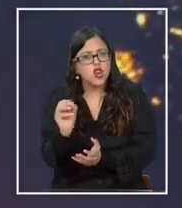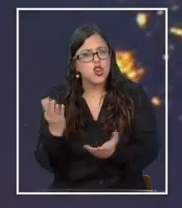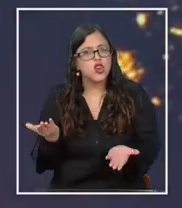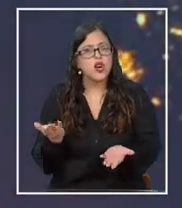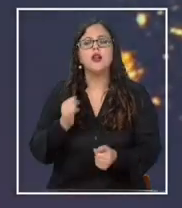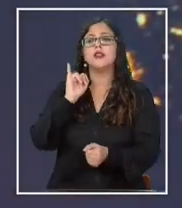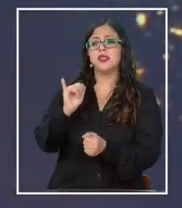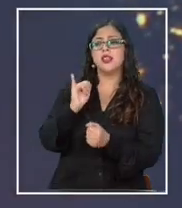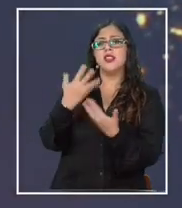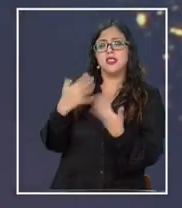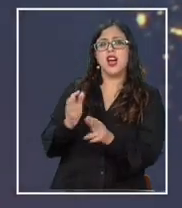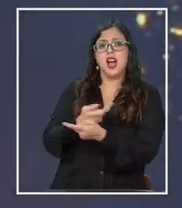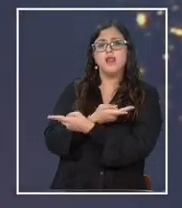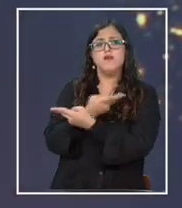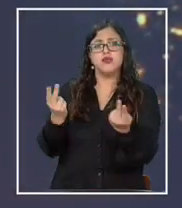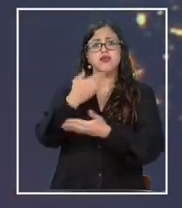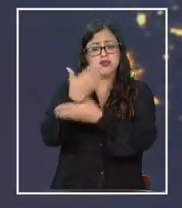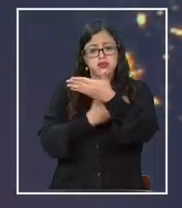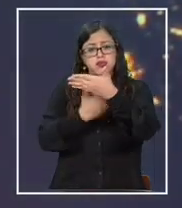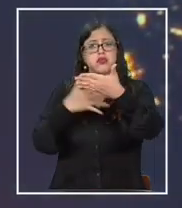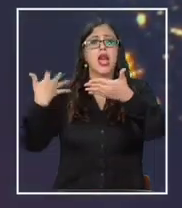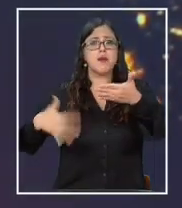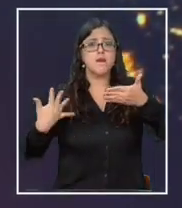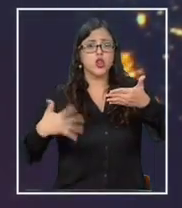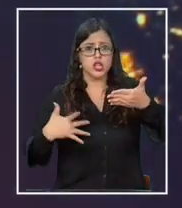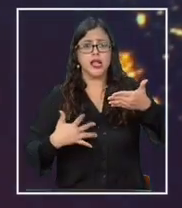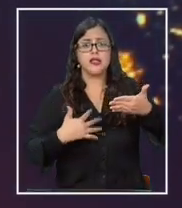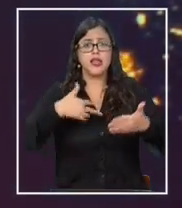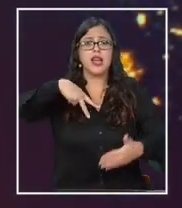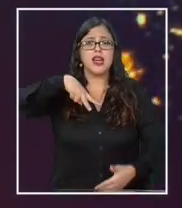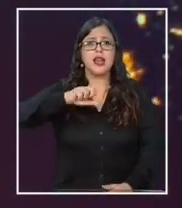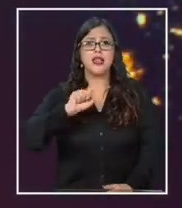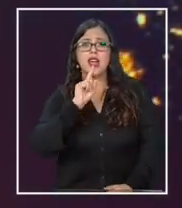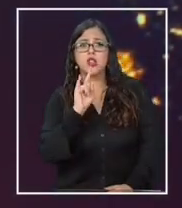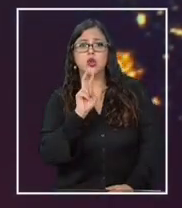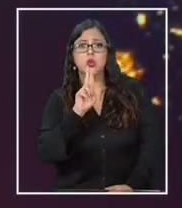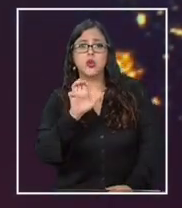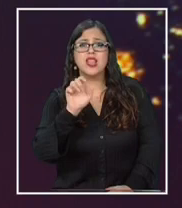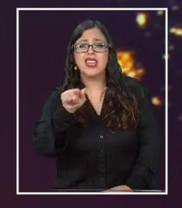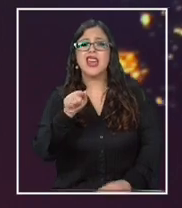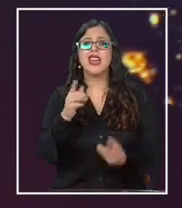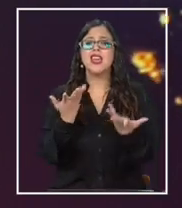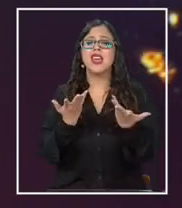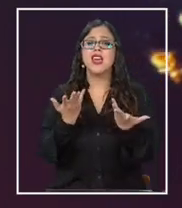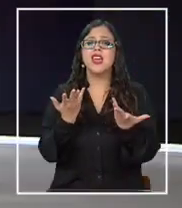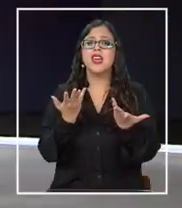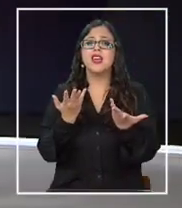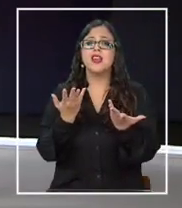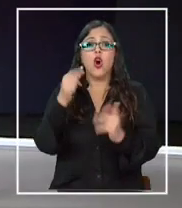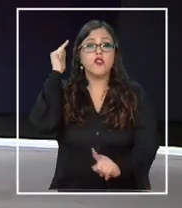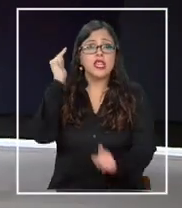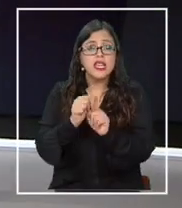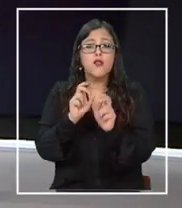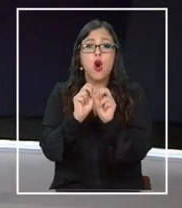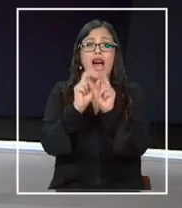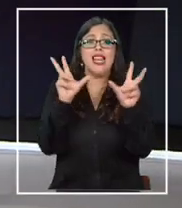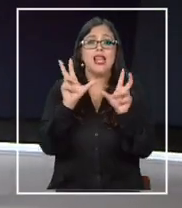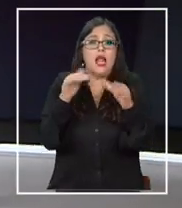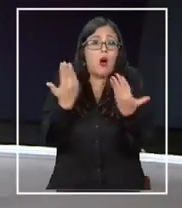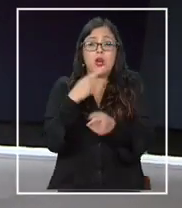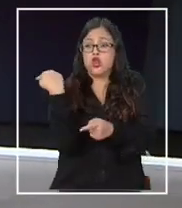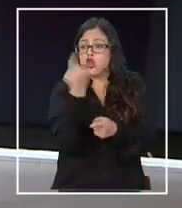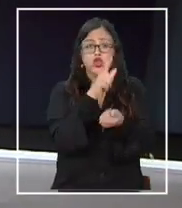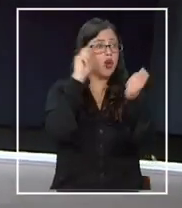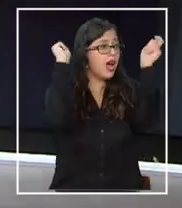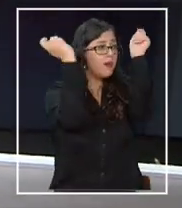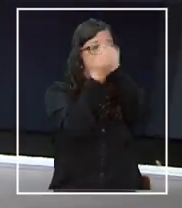revista muy importante, Nature Communications, donde busca una luz de alerta, ¿cierto? Independiente de que cambiemos nuestra conducta